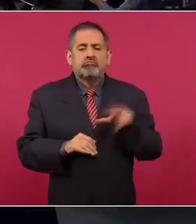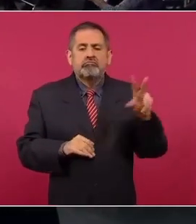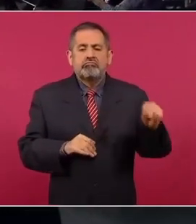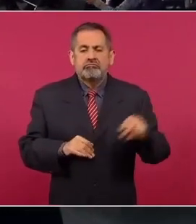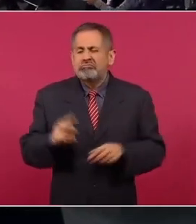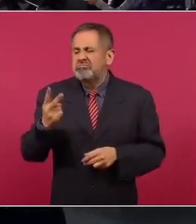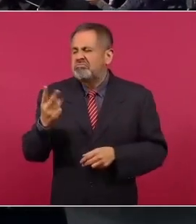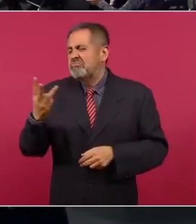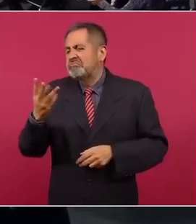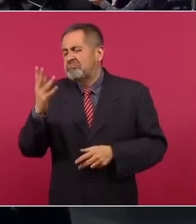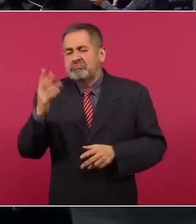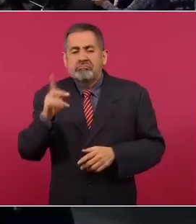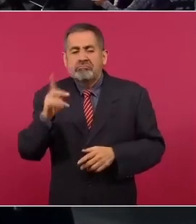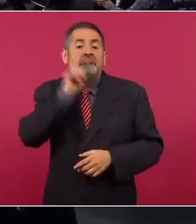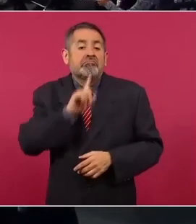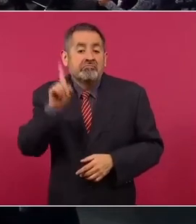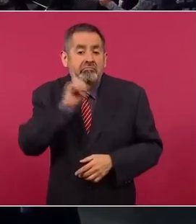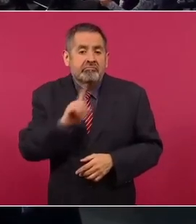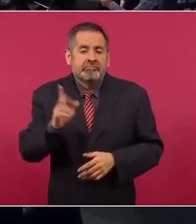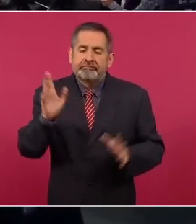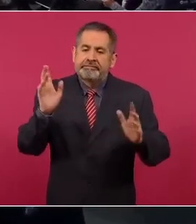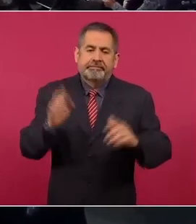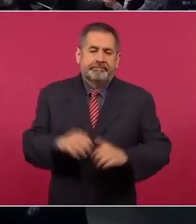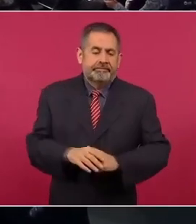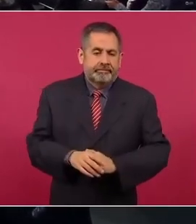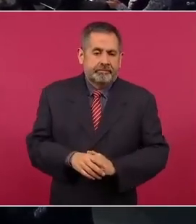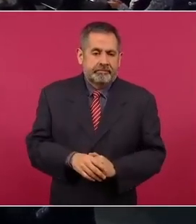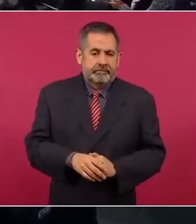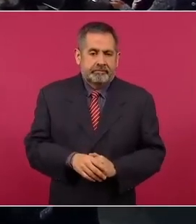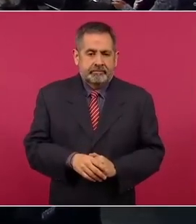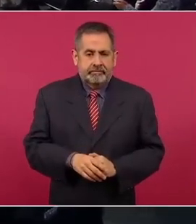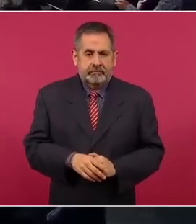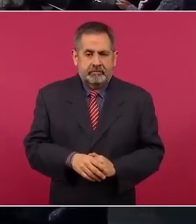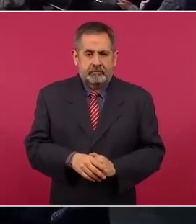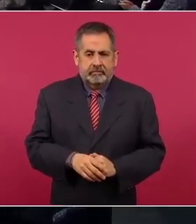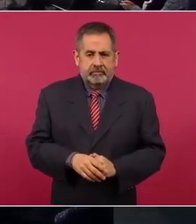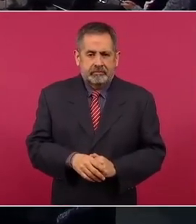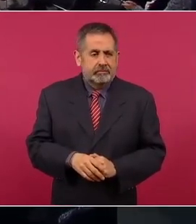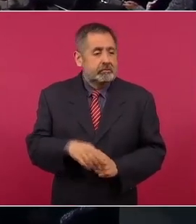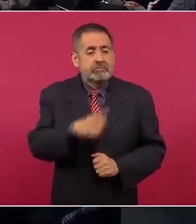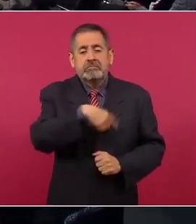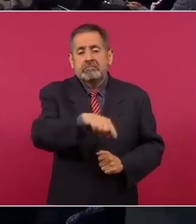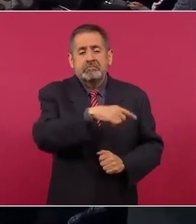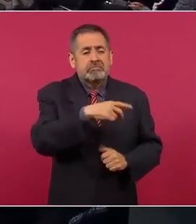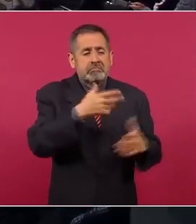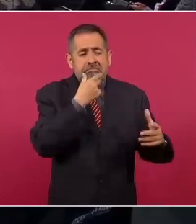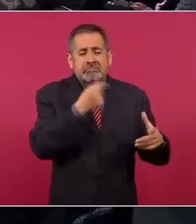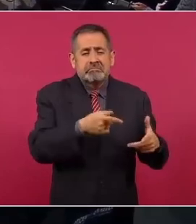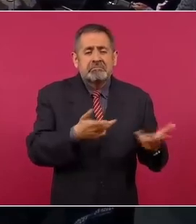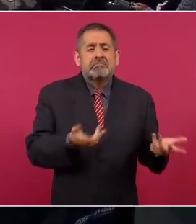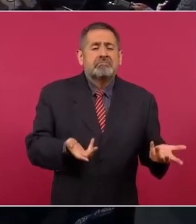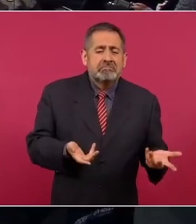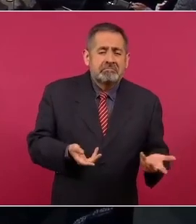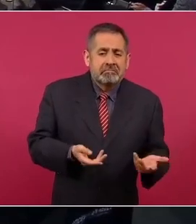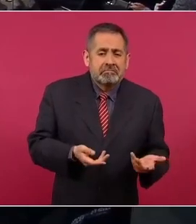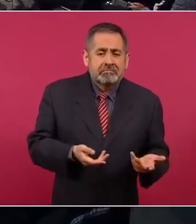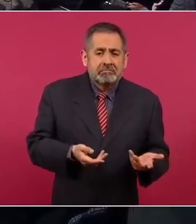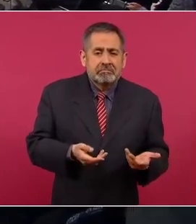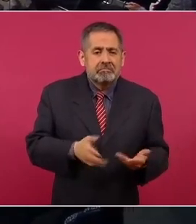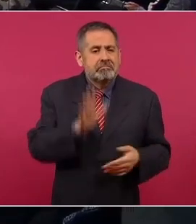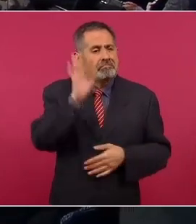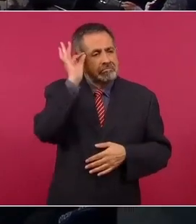dos o tres mujeres, todos los demás como